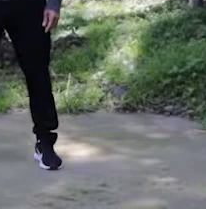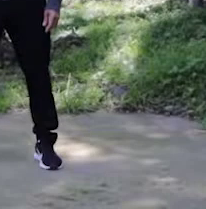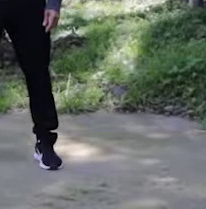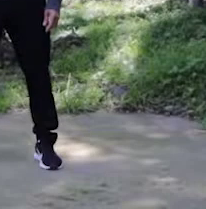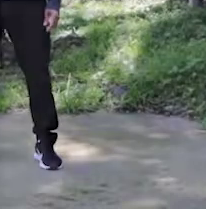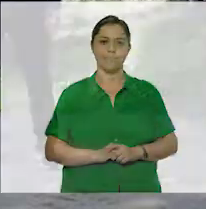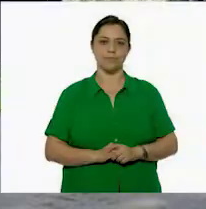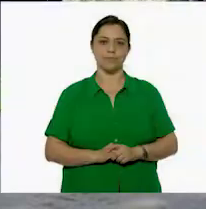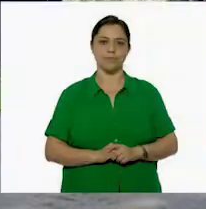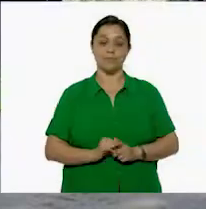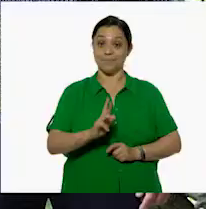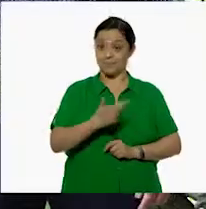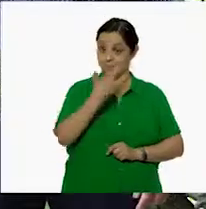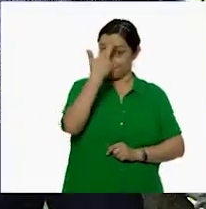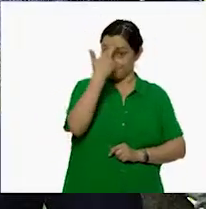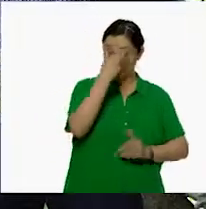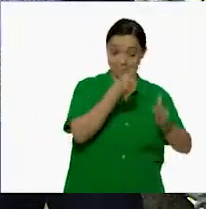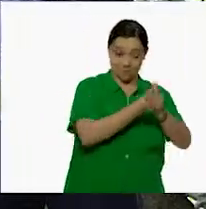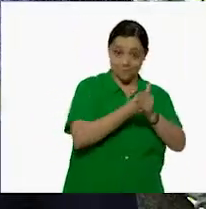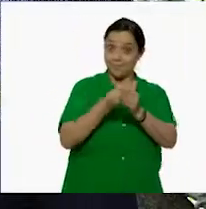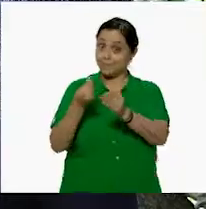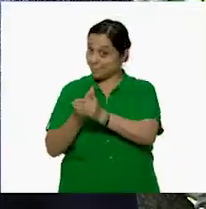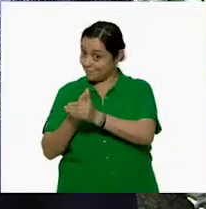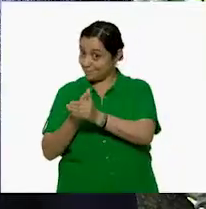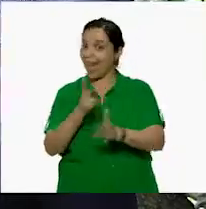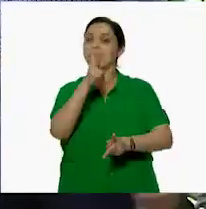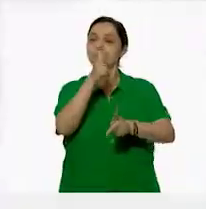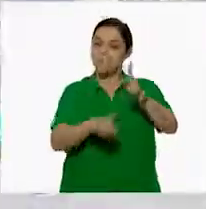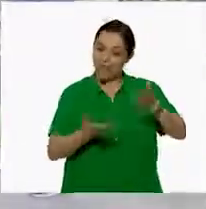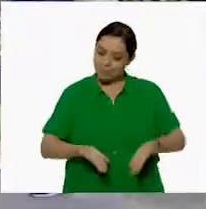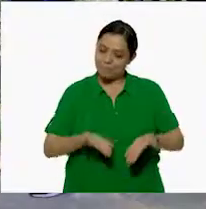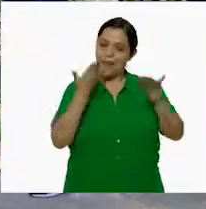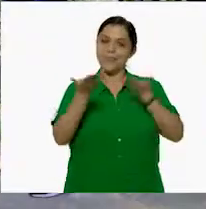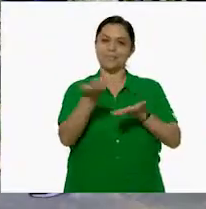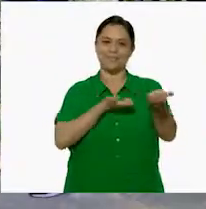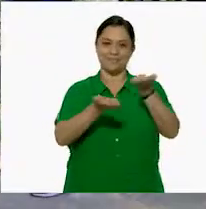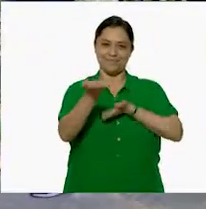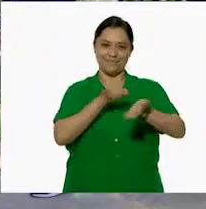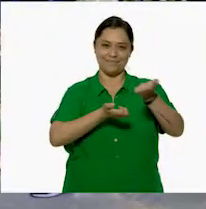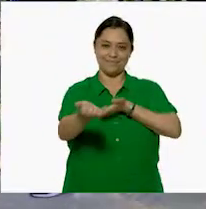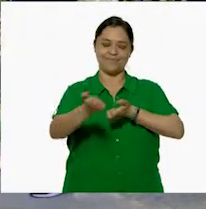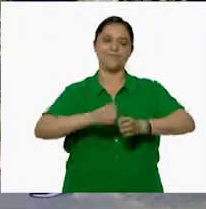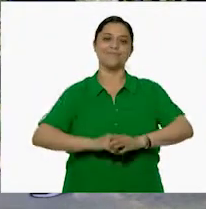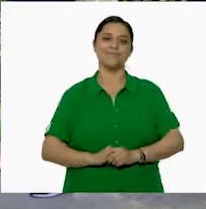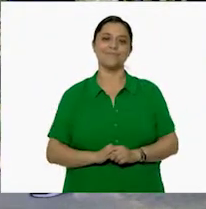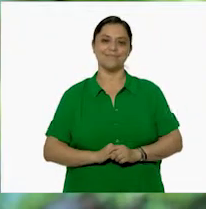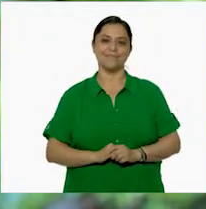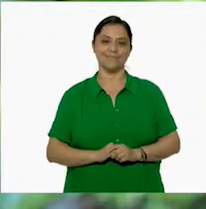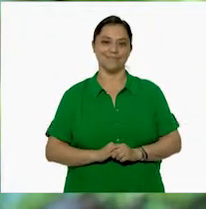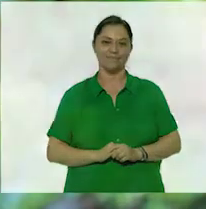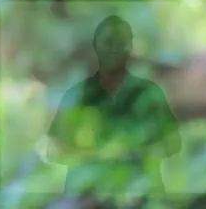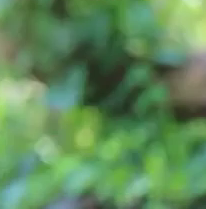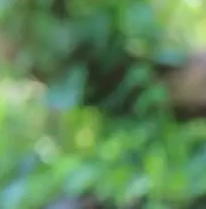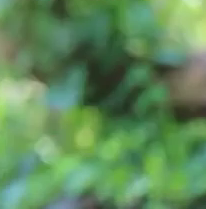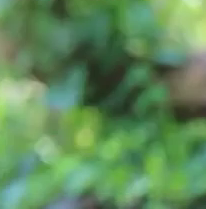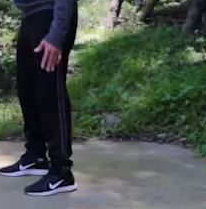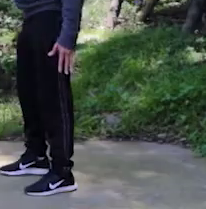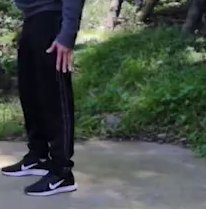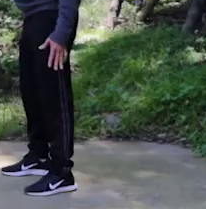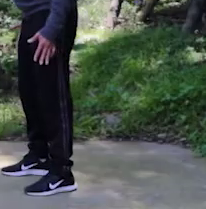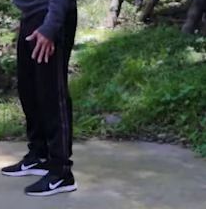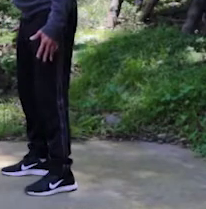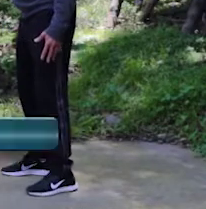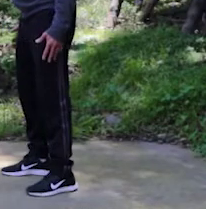Recuerda, entre clase y clase, activa tu cuerpo. En esta ocasión vamos a trabajar el tríceps. Vamos